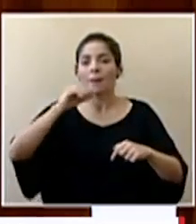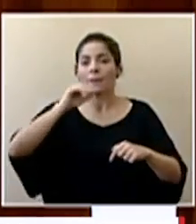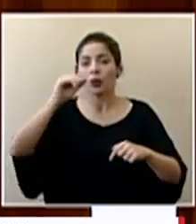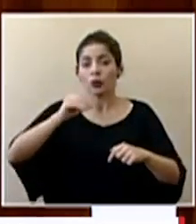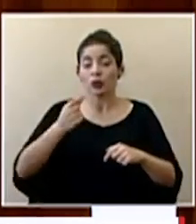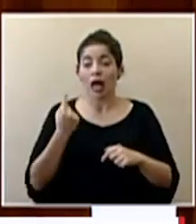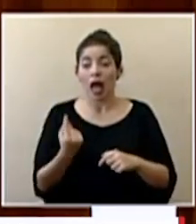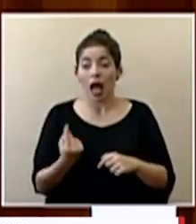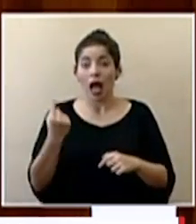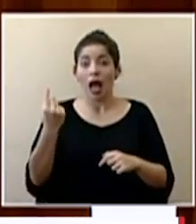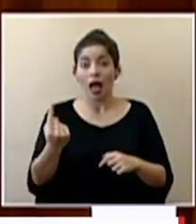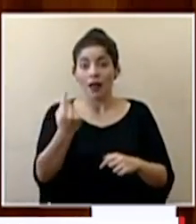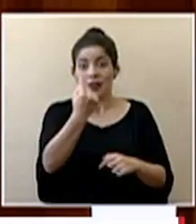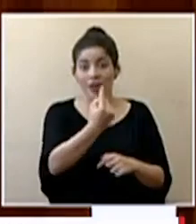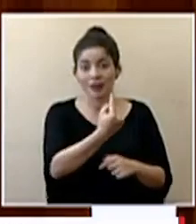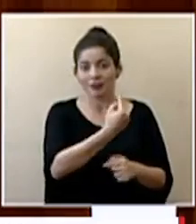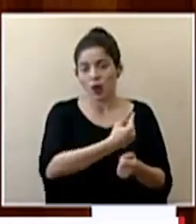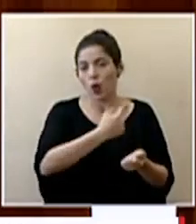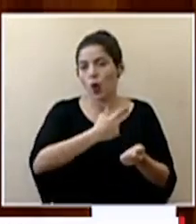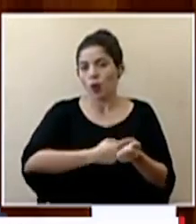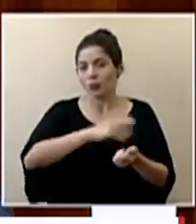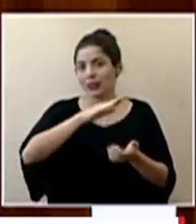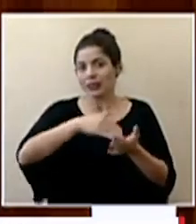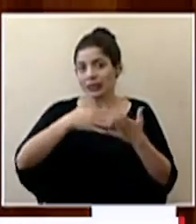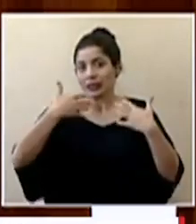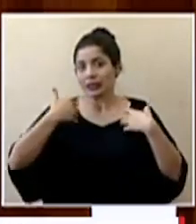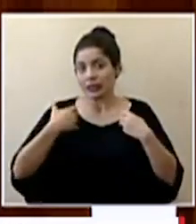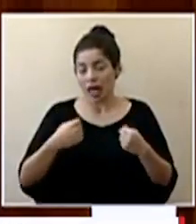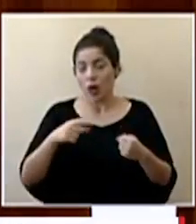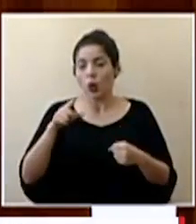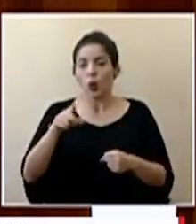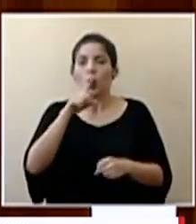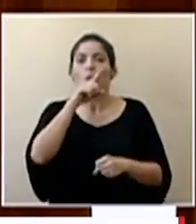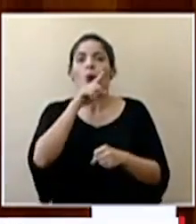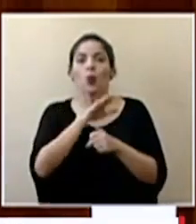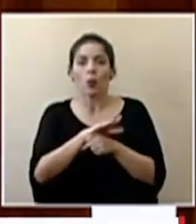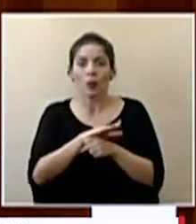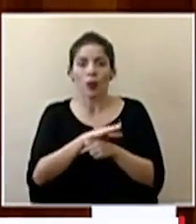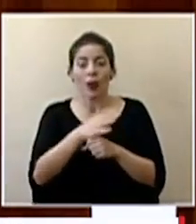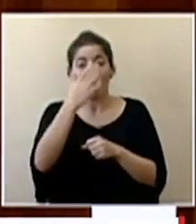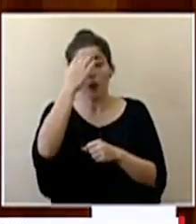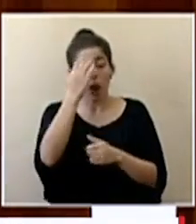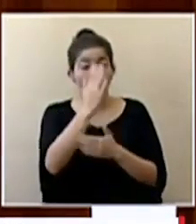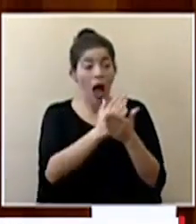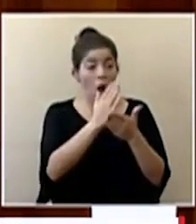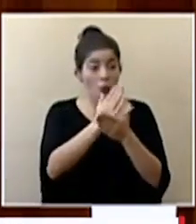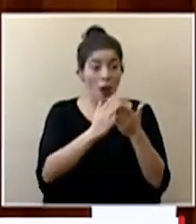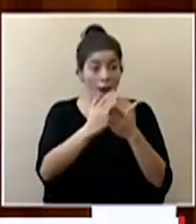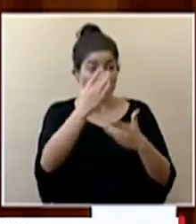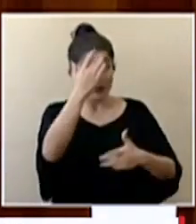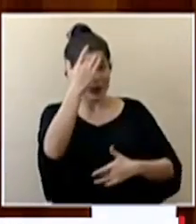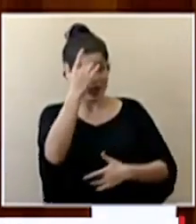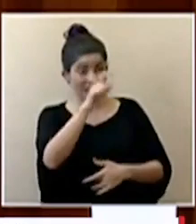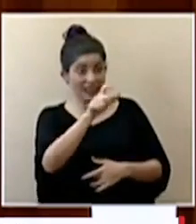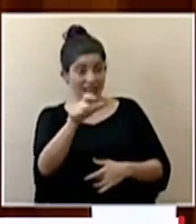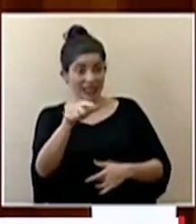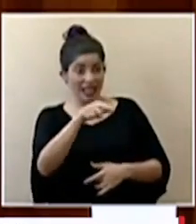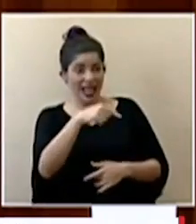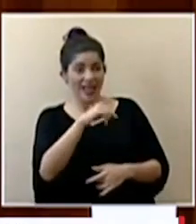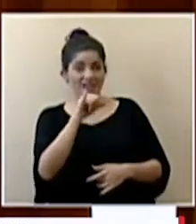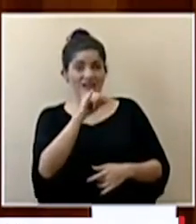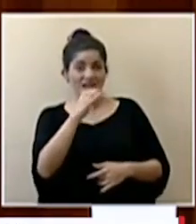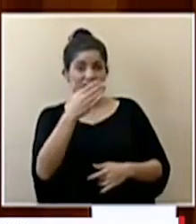centro hospitalario centro de salud cumple en el sentido de que de ciertos pacientes que tienen cuadros de infección